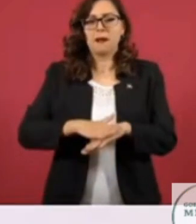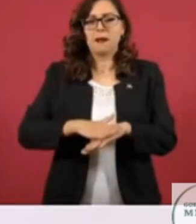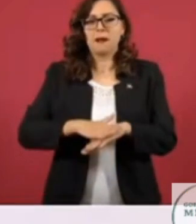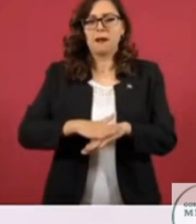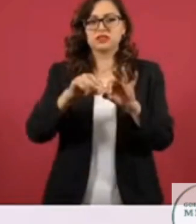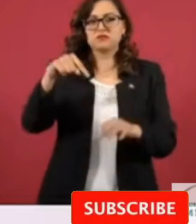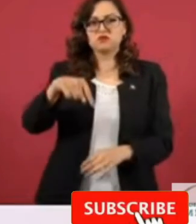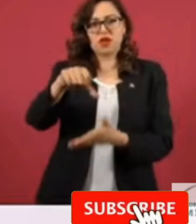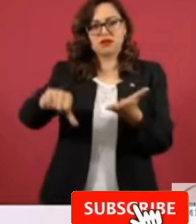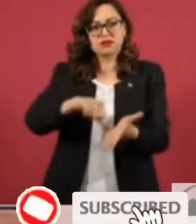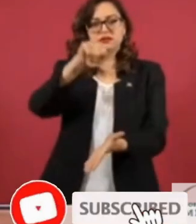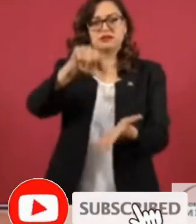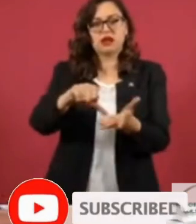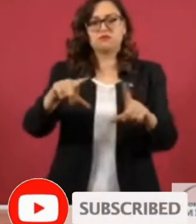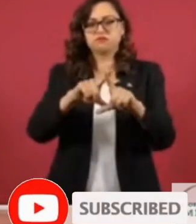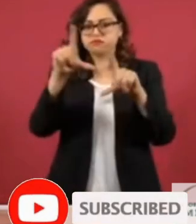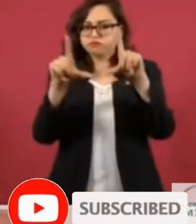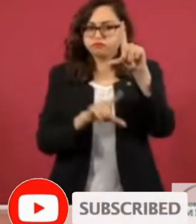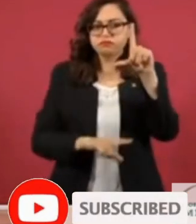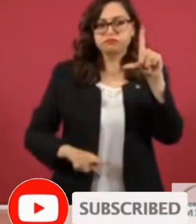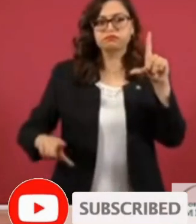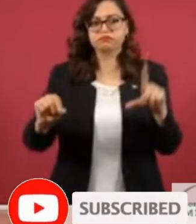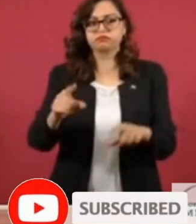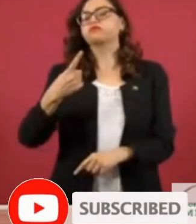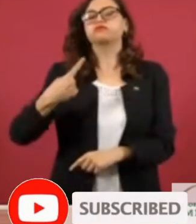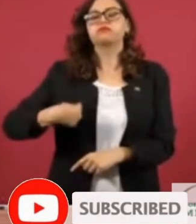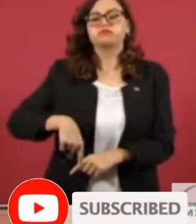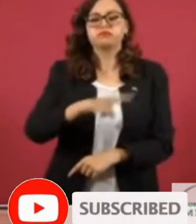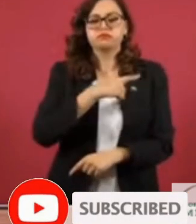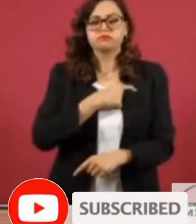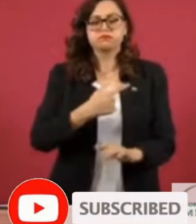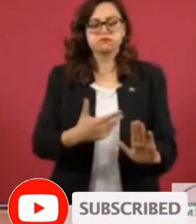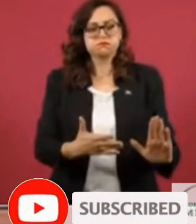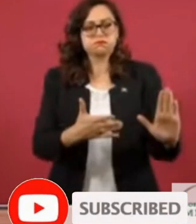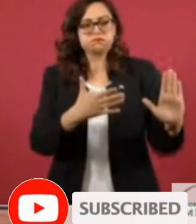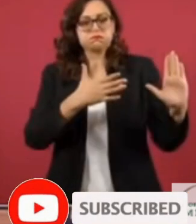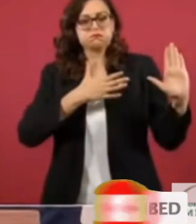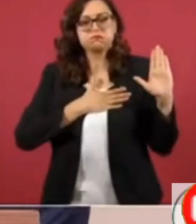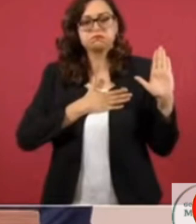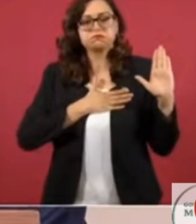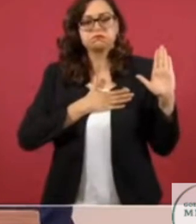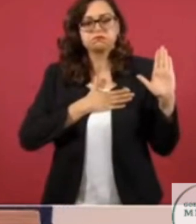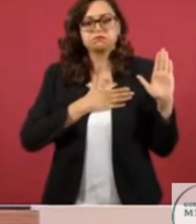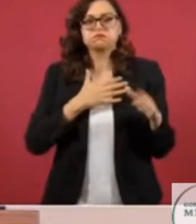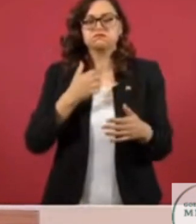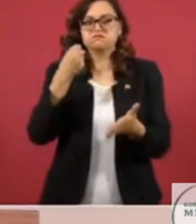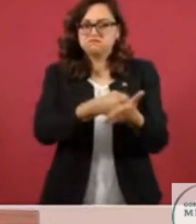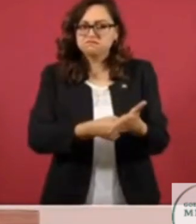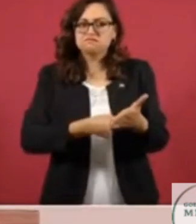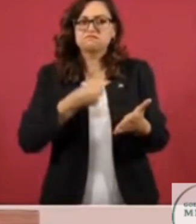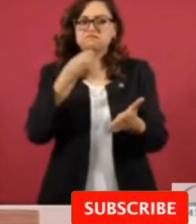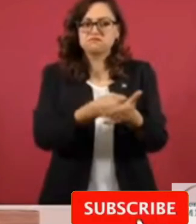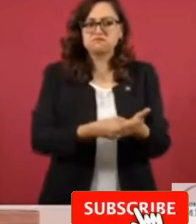Mexicana, nos comprometemos a seguir demandando la